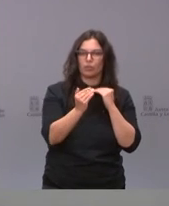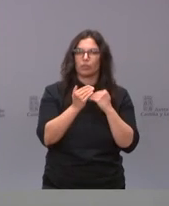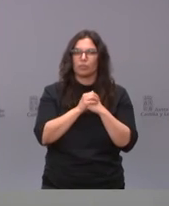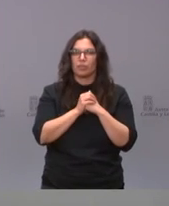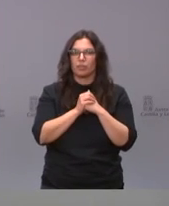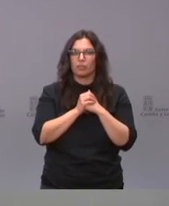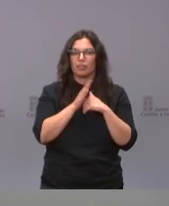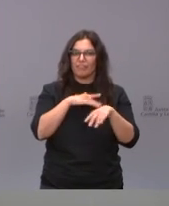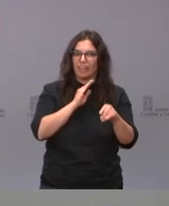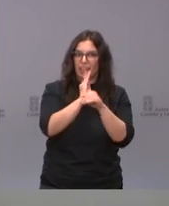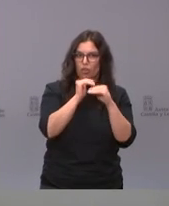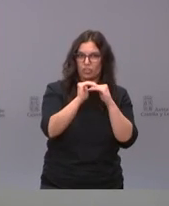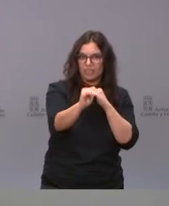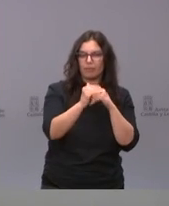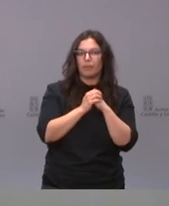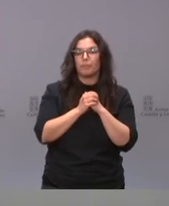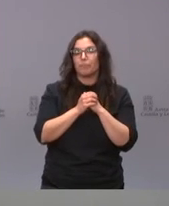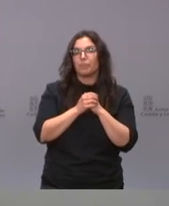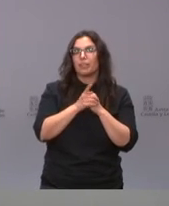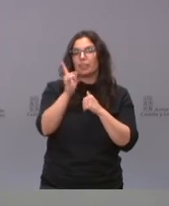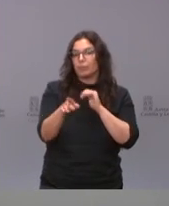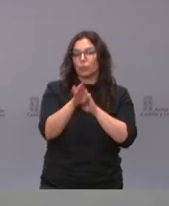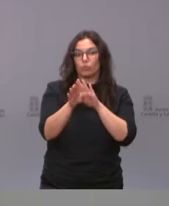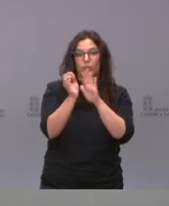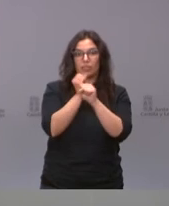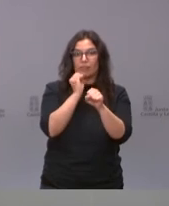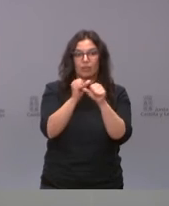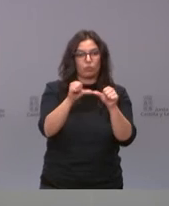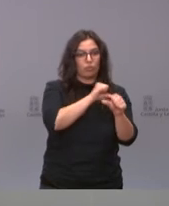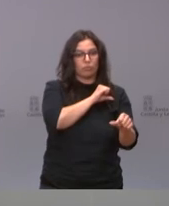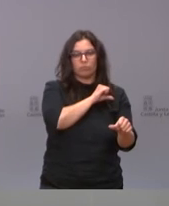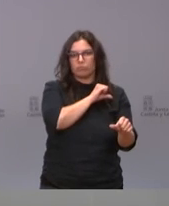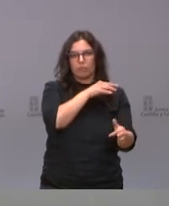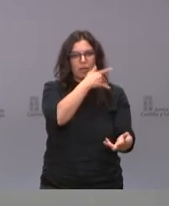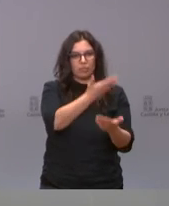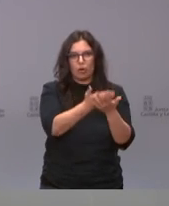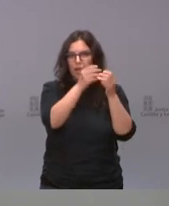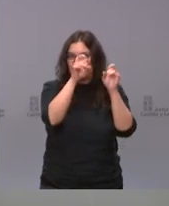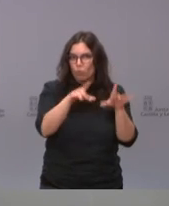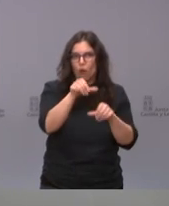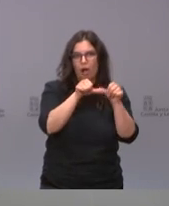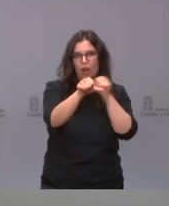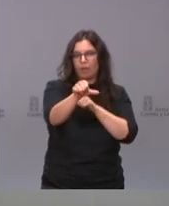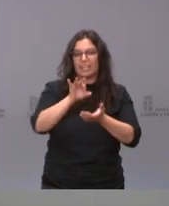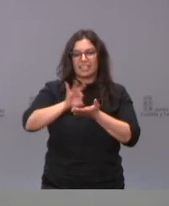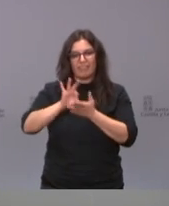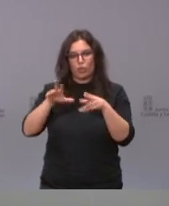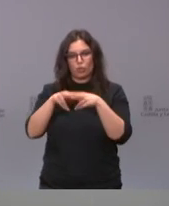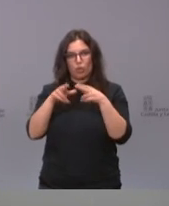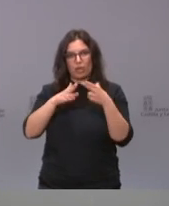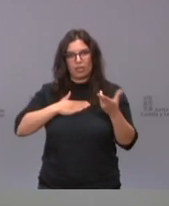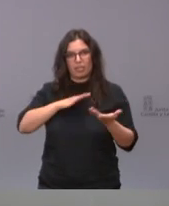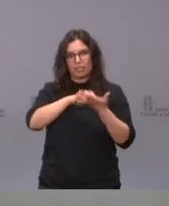financiación y seguir trabajando de la misma manera que se está trabajando hasta el momento en los servicios sociales de Castilla y León